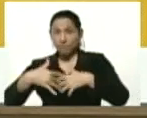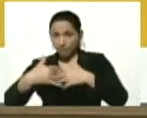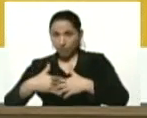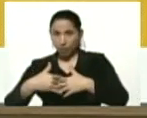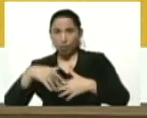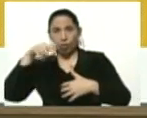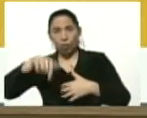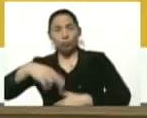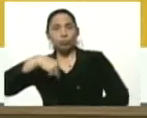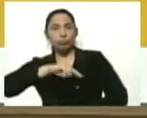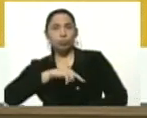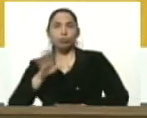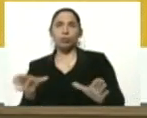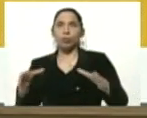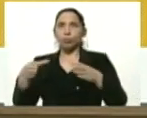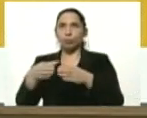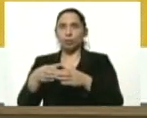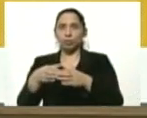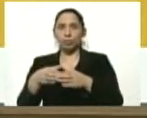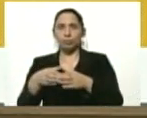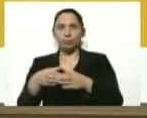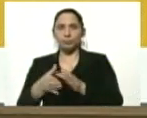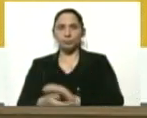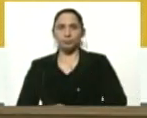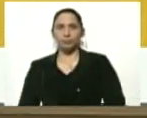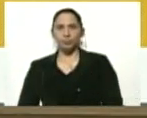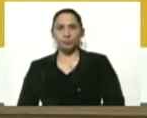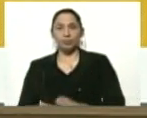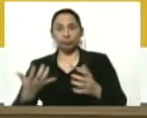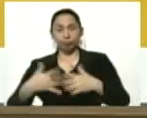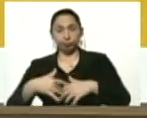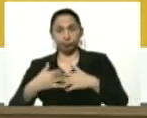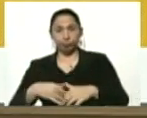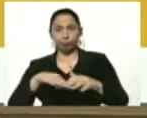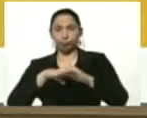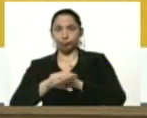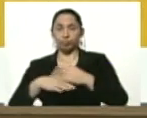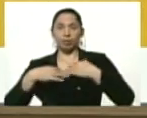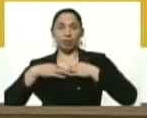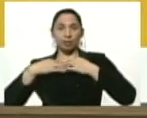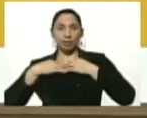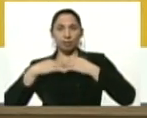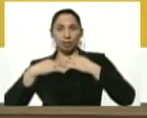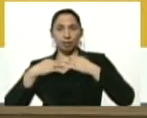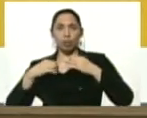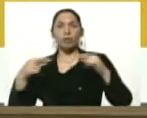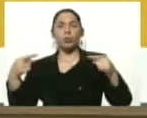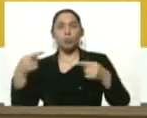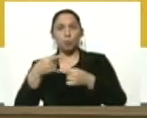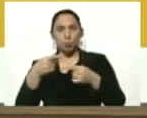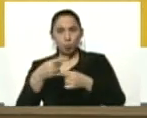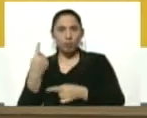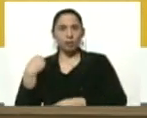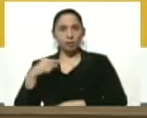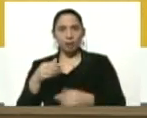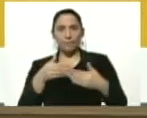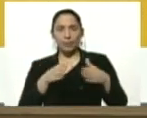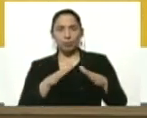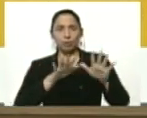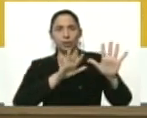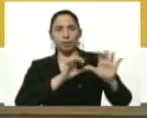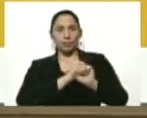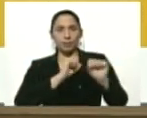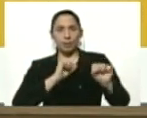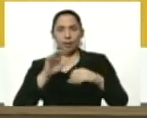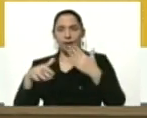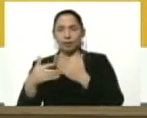Hoy estuvimos reunidos con la Cámara Industrial de Textil y del Calzado. Estarán igual, tendrán una apertura de 10 de la mañana a